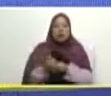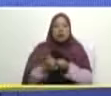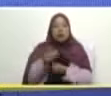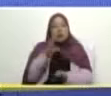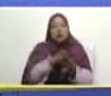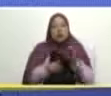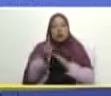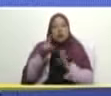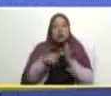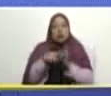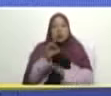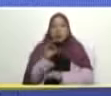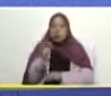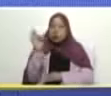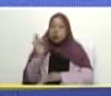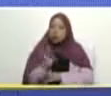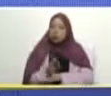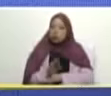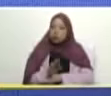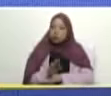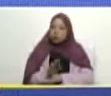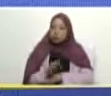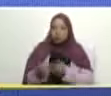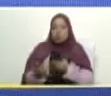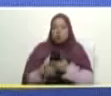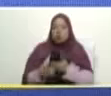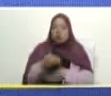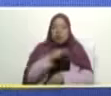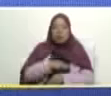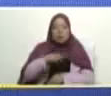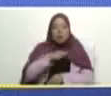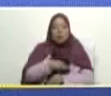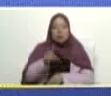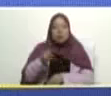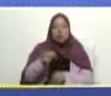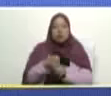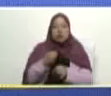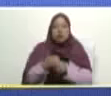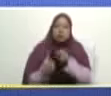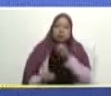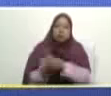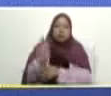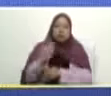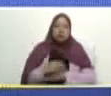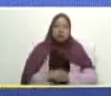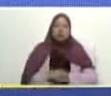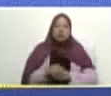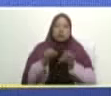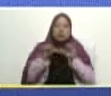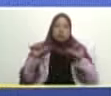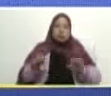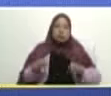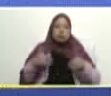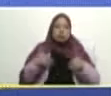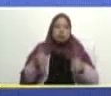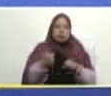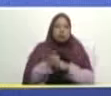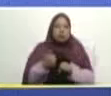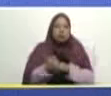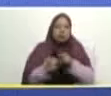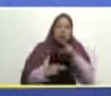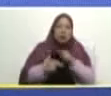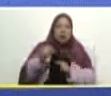% bueno batallando con esa misión como núcleo fundamental del sistema de salud público que se está